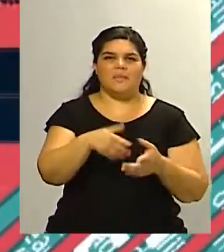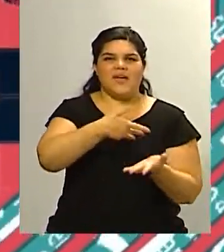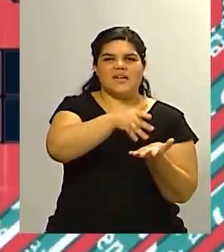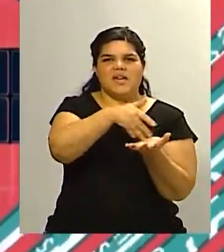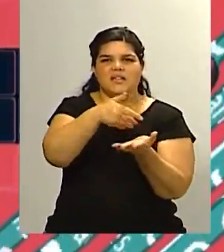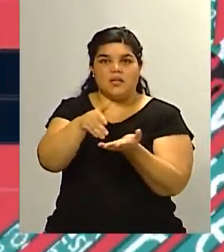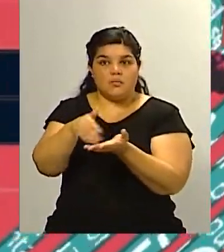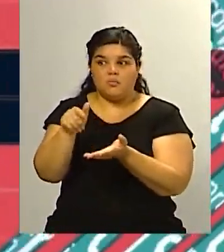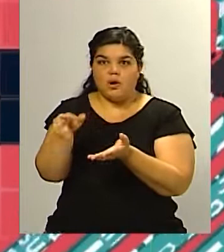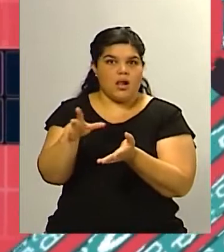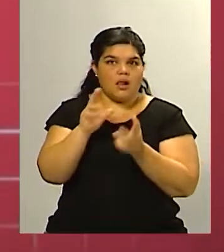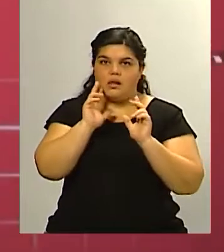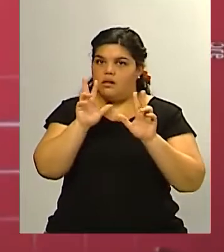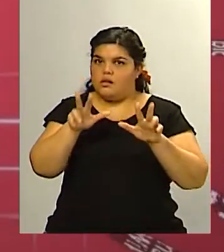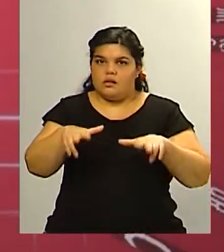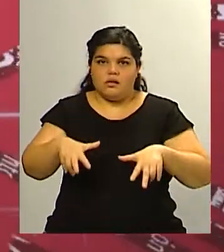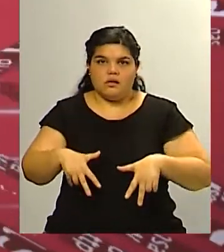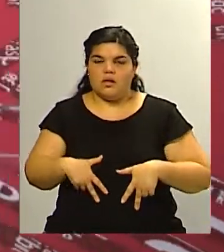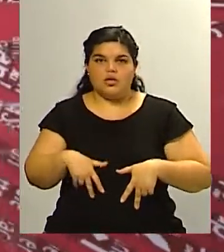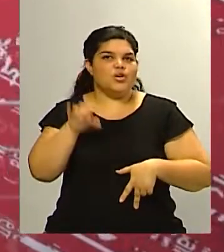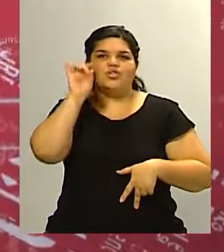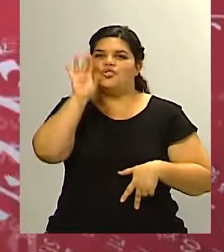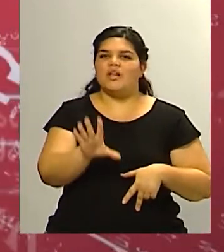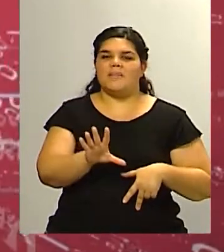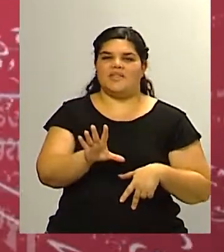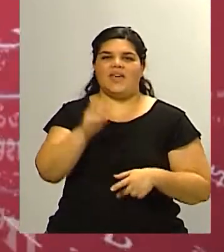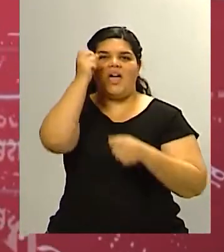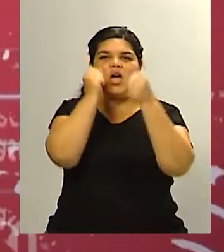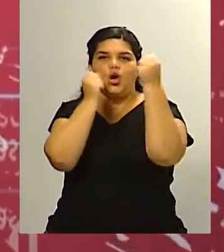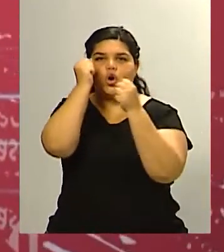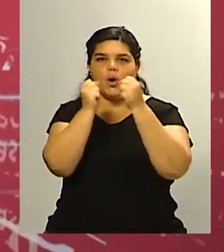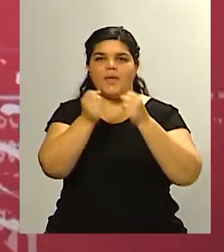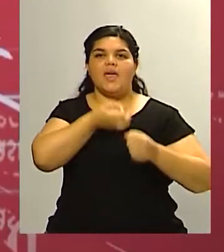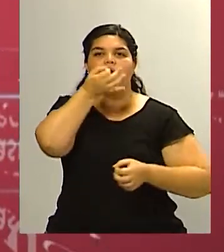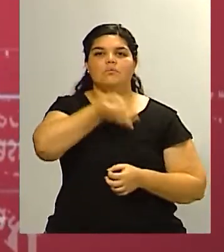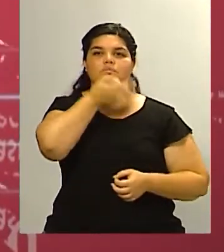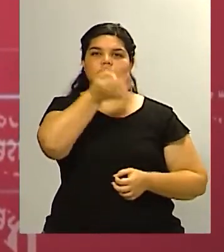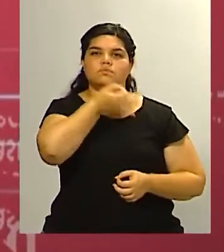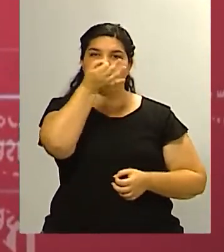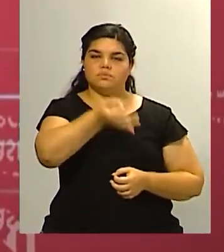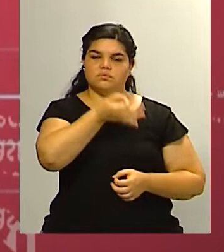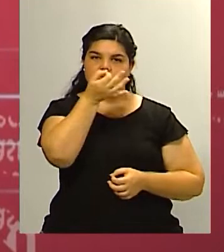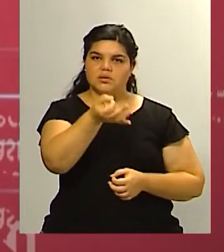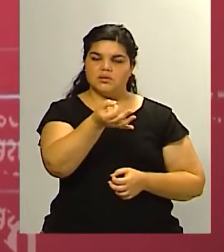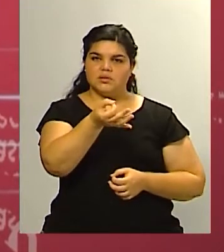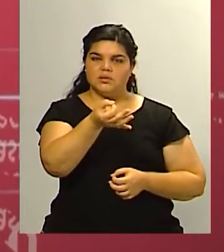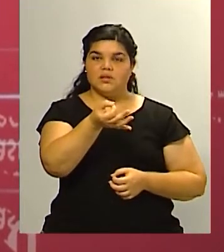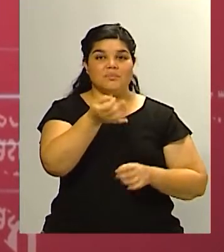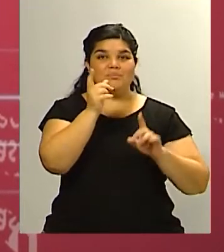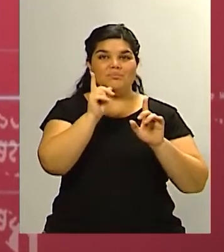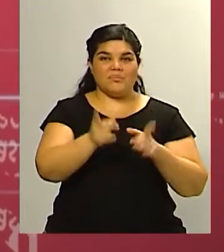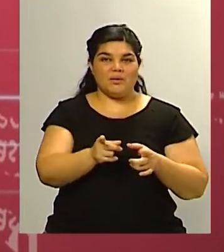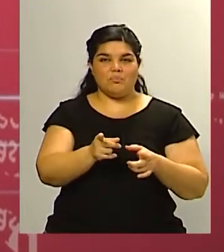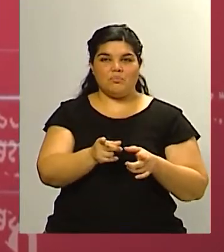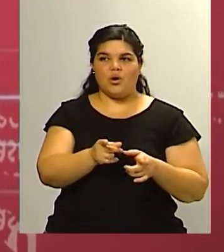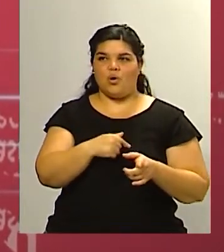bueno cuando empieza a hablar de economía solamente y se para como la diferencia o la alternativa frente al resto